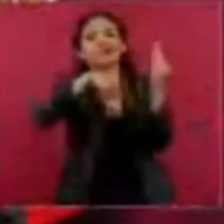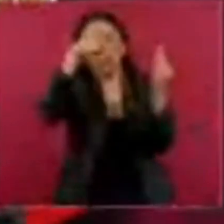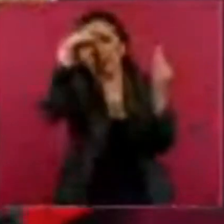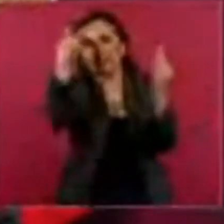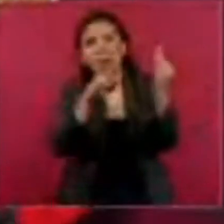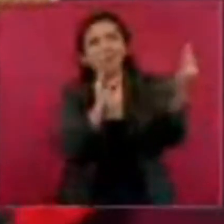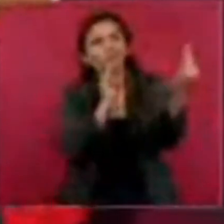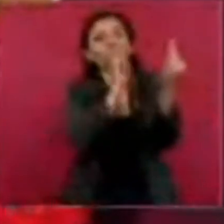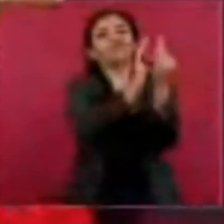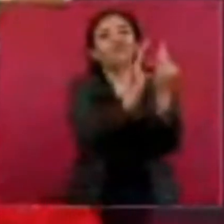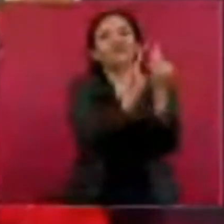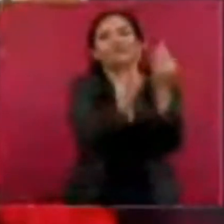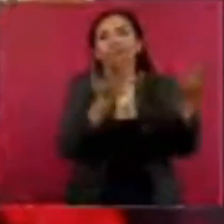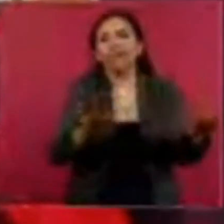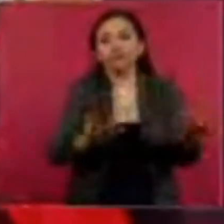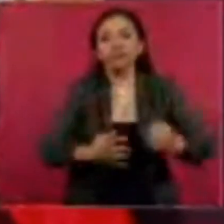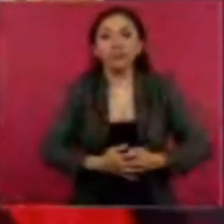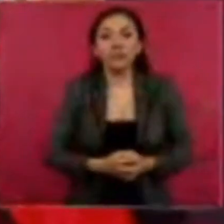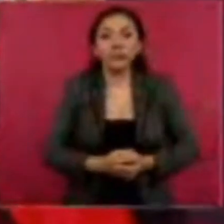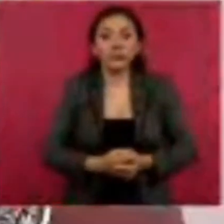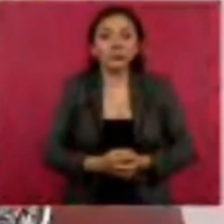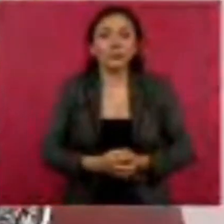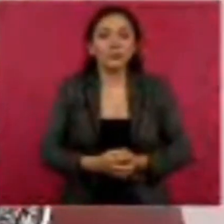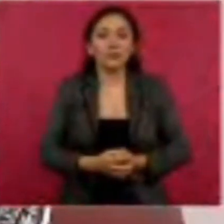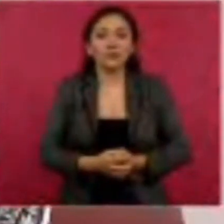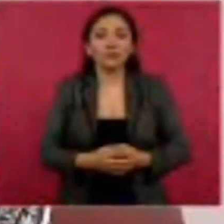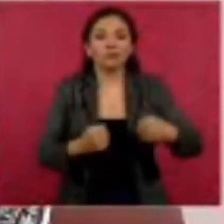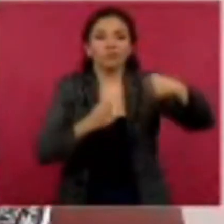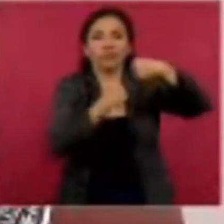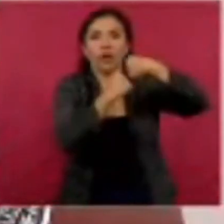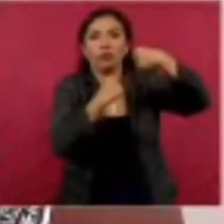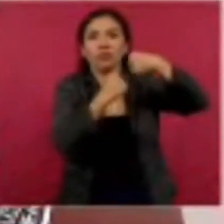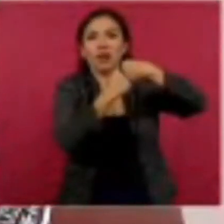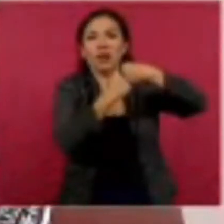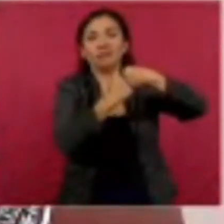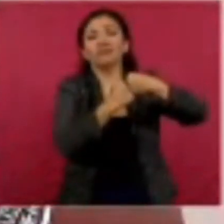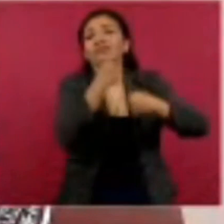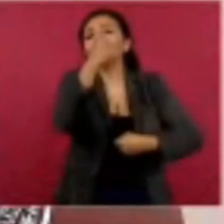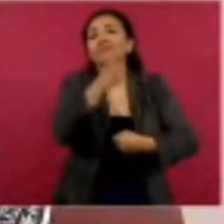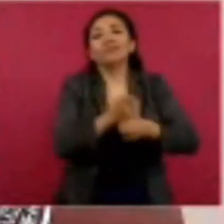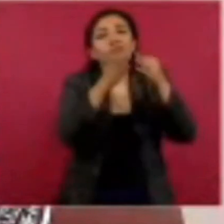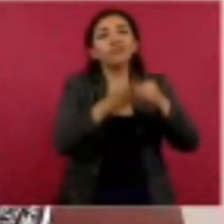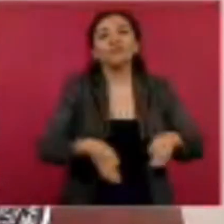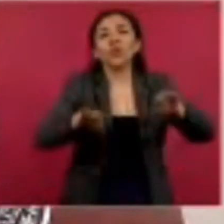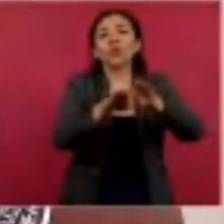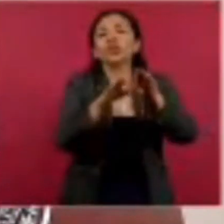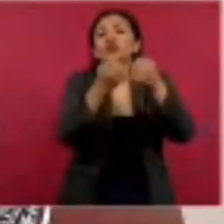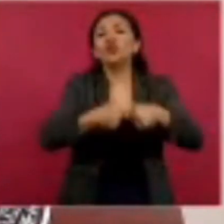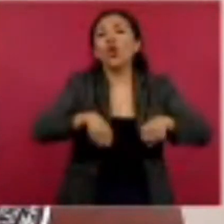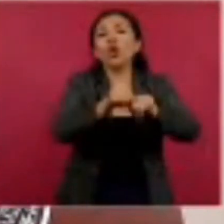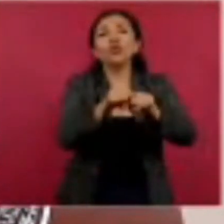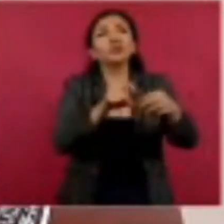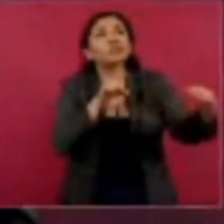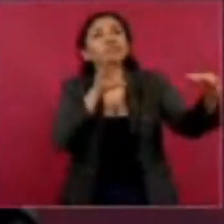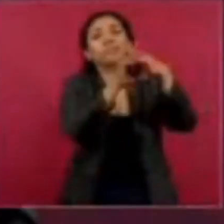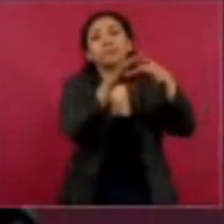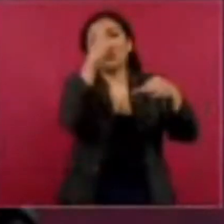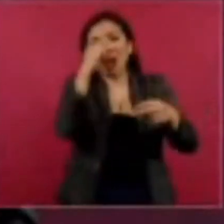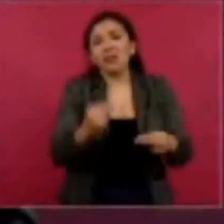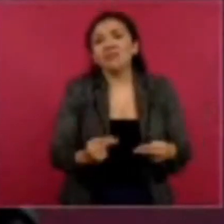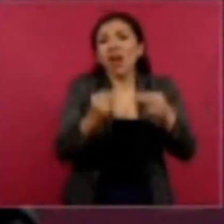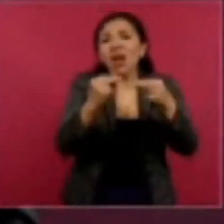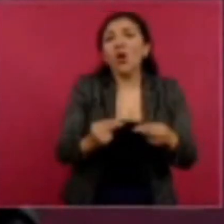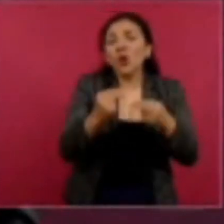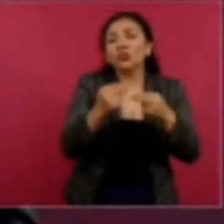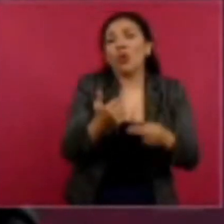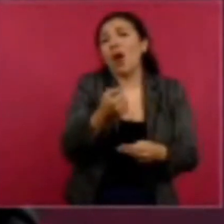vecindad. México y Estados Unidos son los principales socios económicos, comerciales en